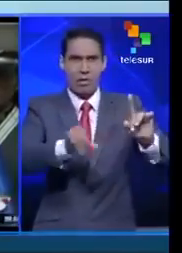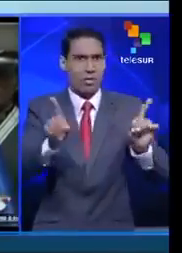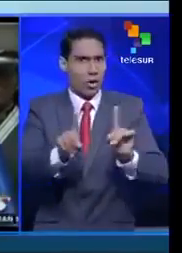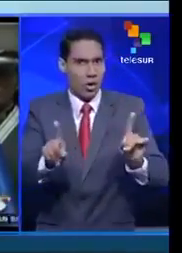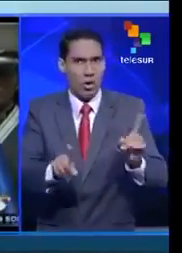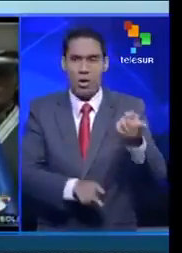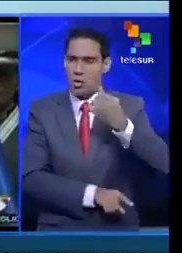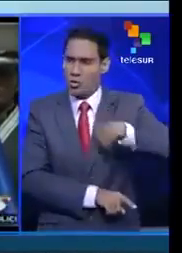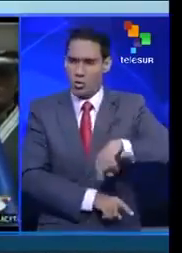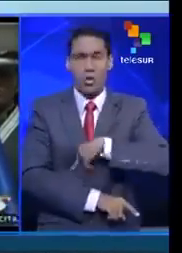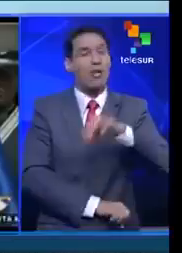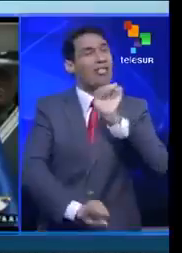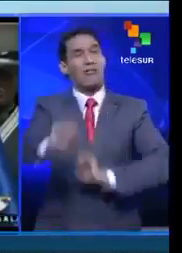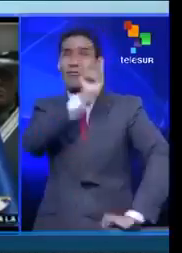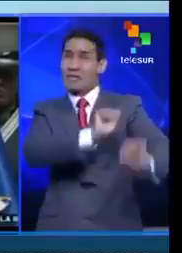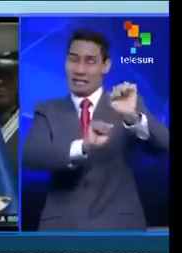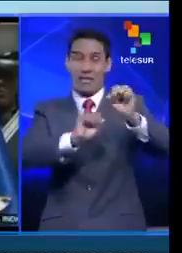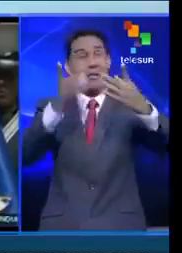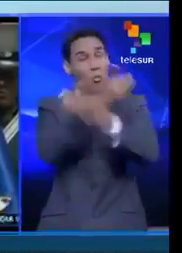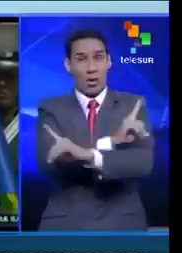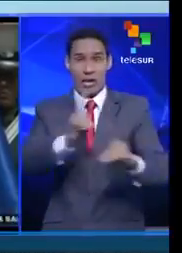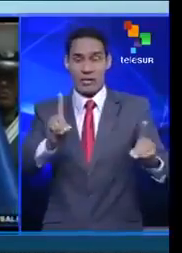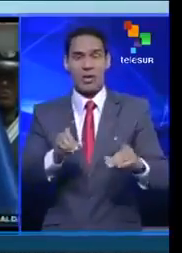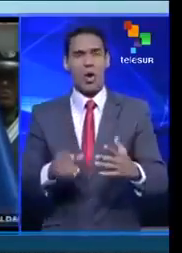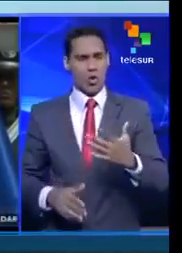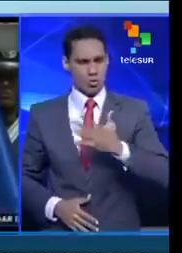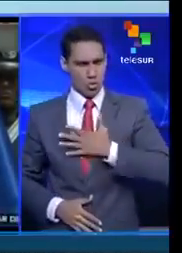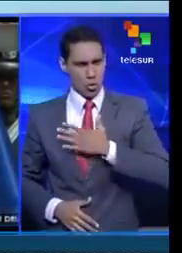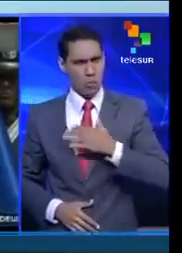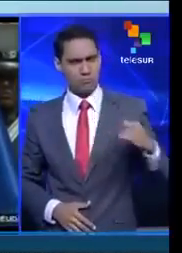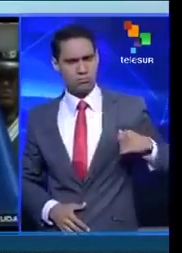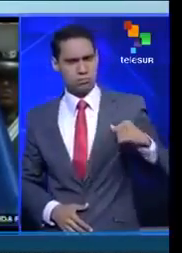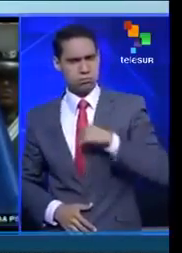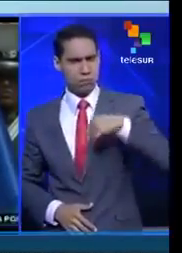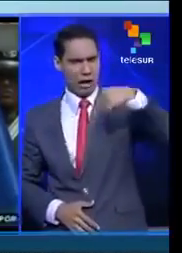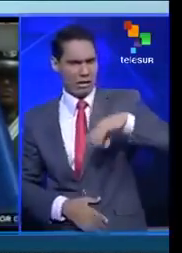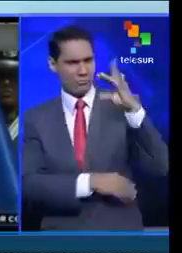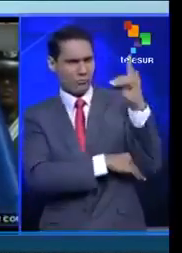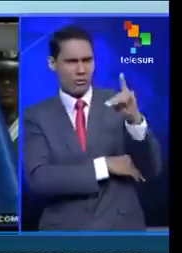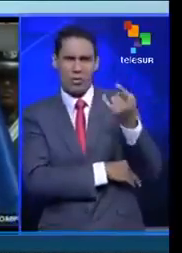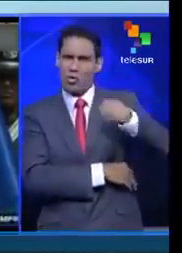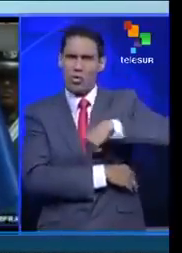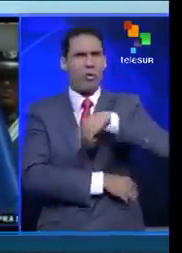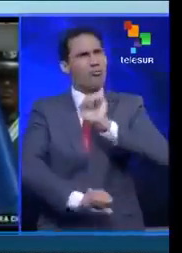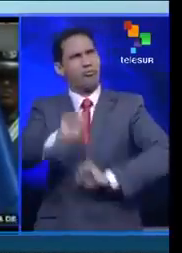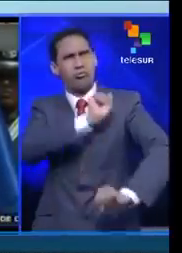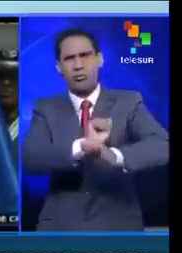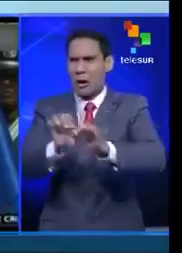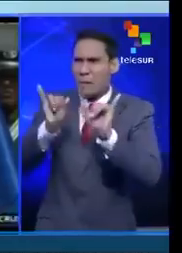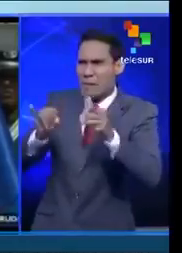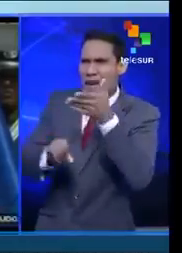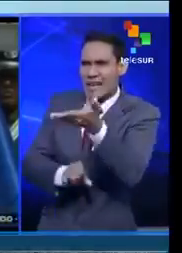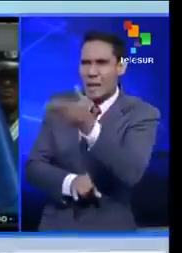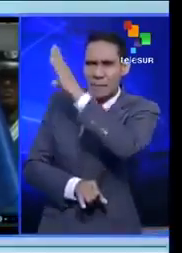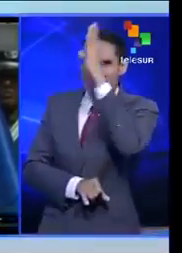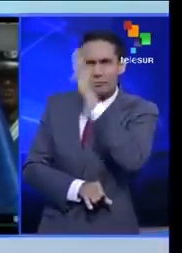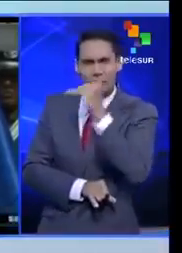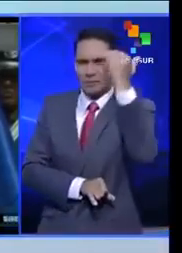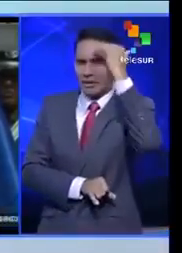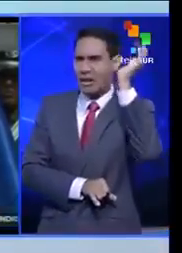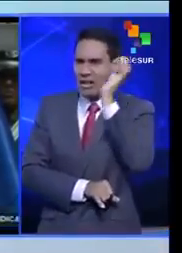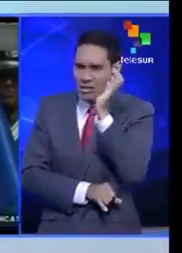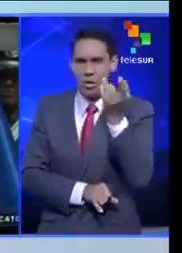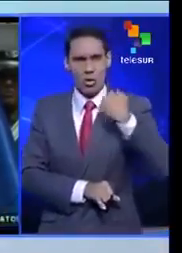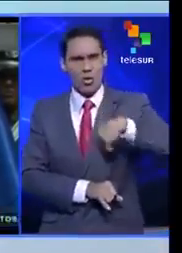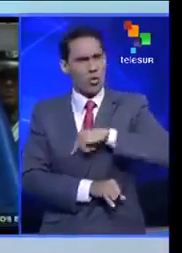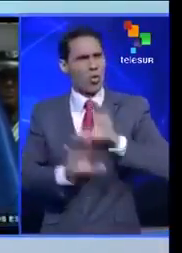vamos a defender las democracias. Y personalmente nuestro proceso va a defender a la Dilma, presidente de Brasil, vamos